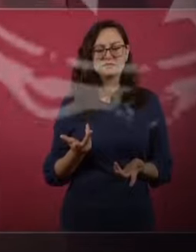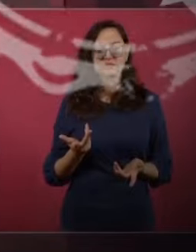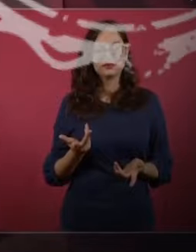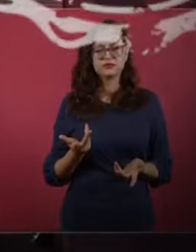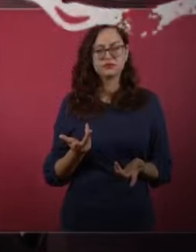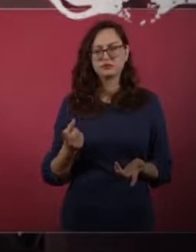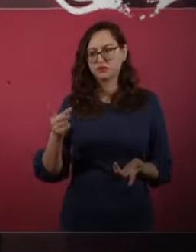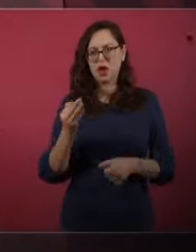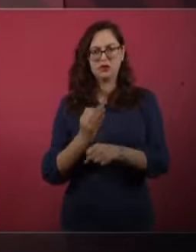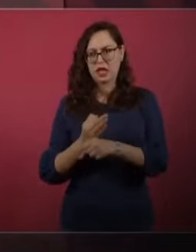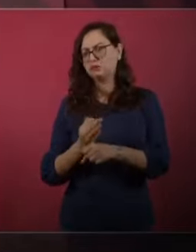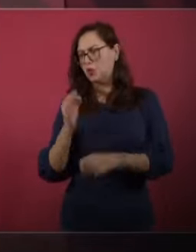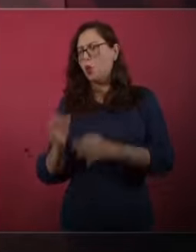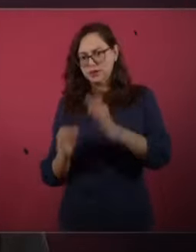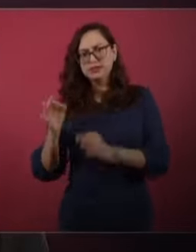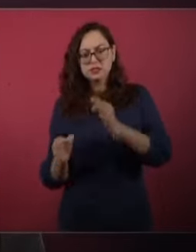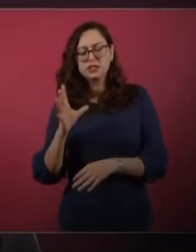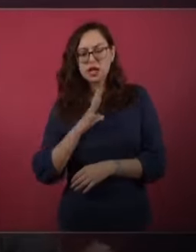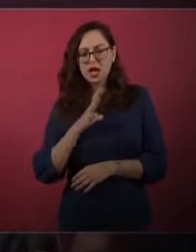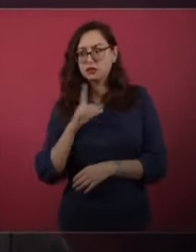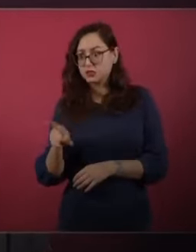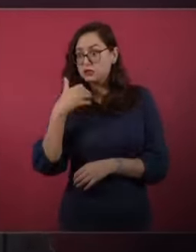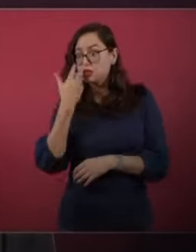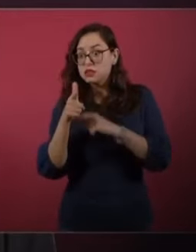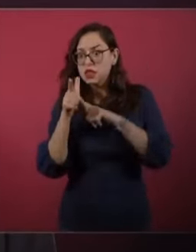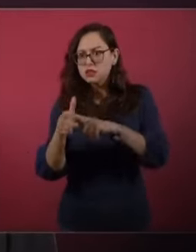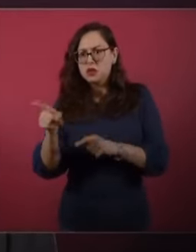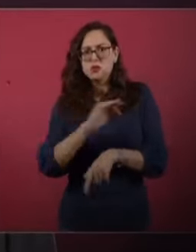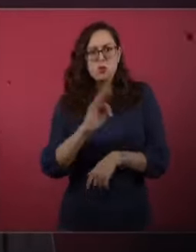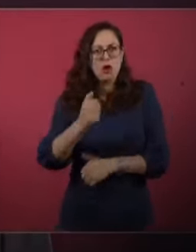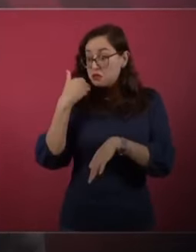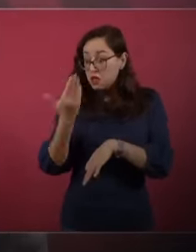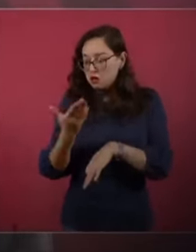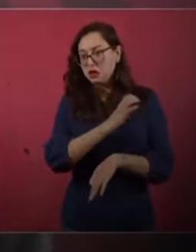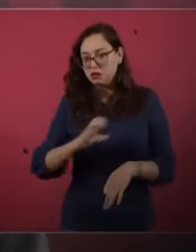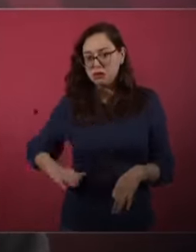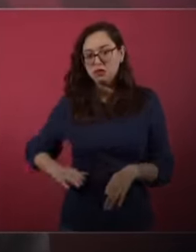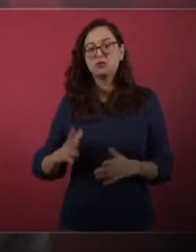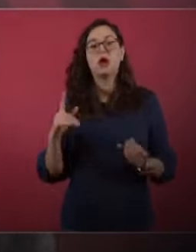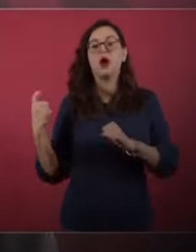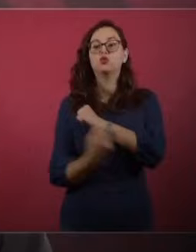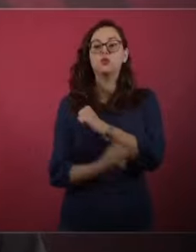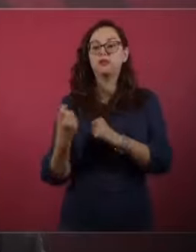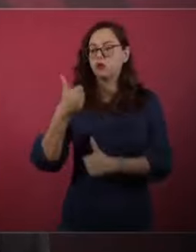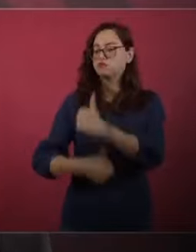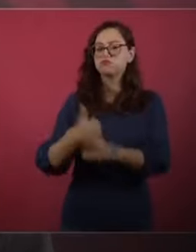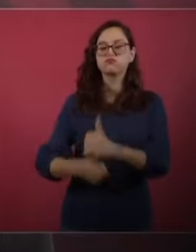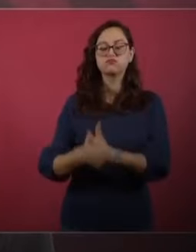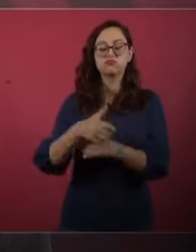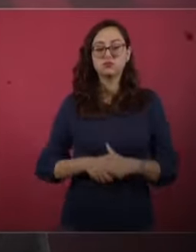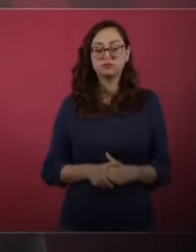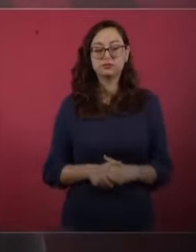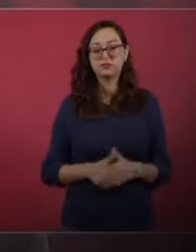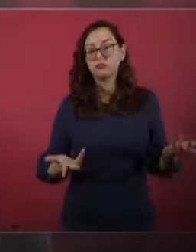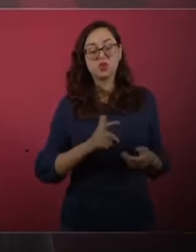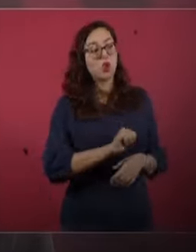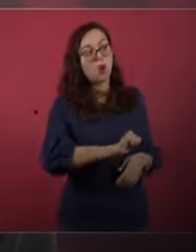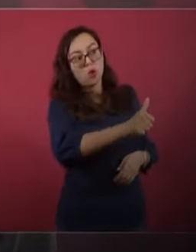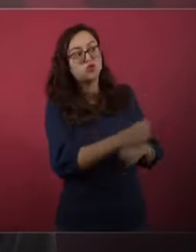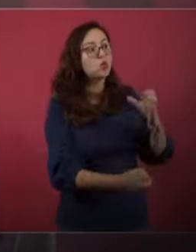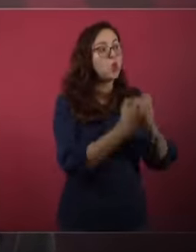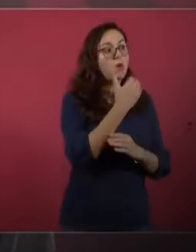Se les garantiza a los que están de que sean candidatos, esos tienen pase automático, pero se inscriben